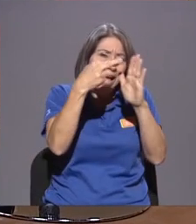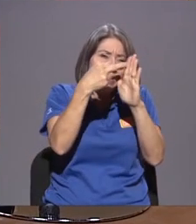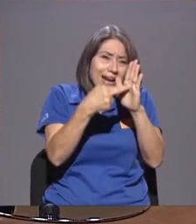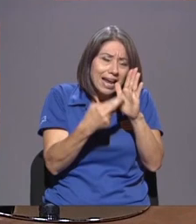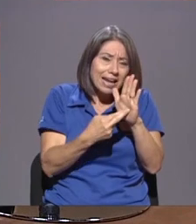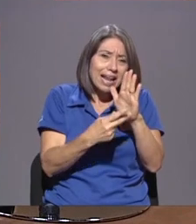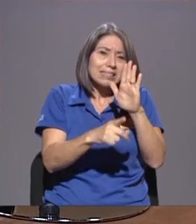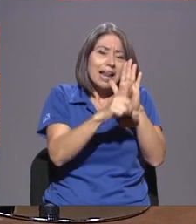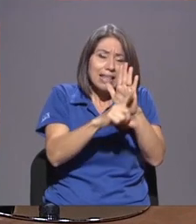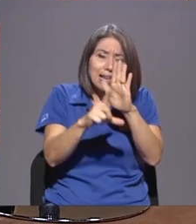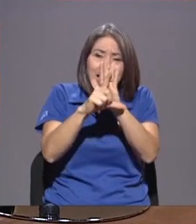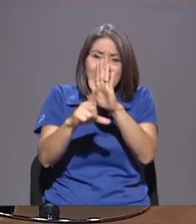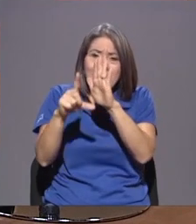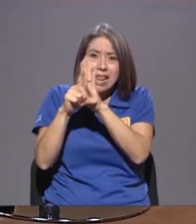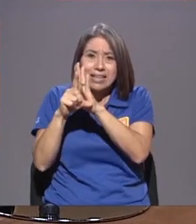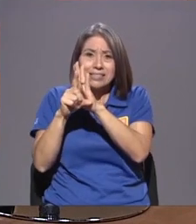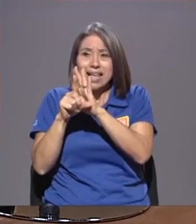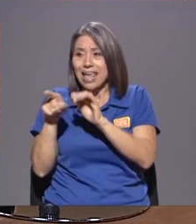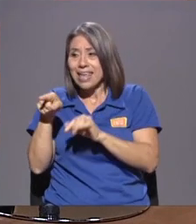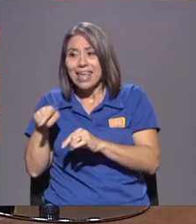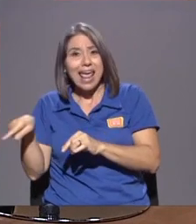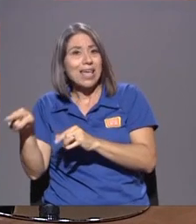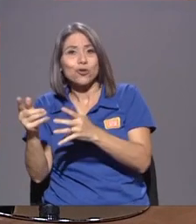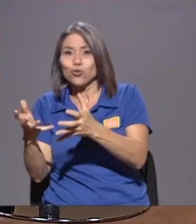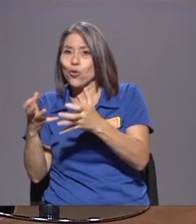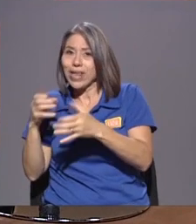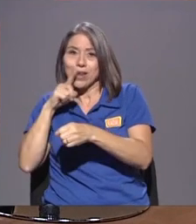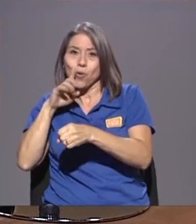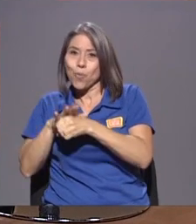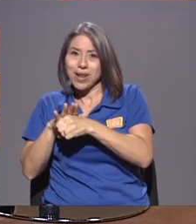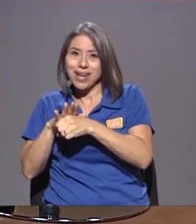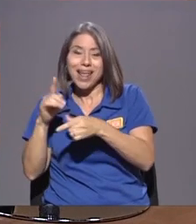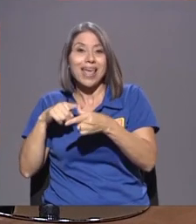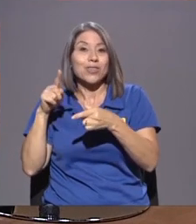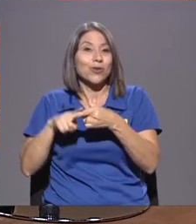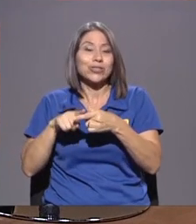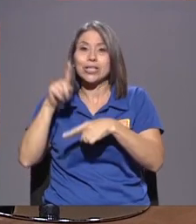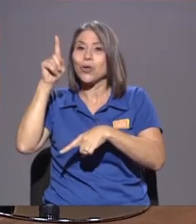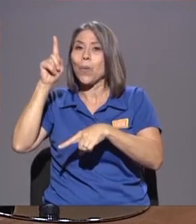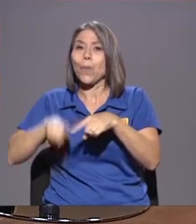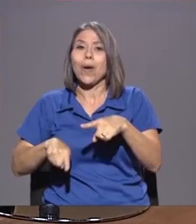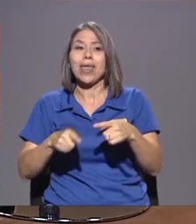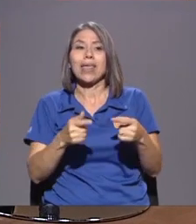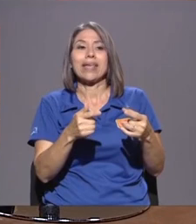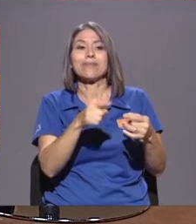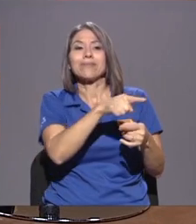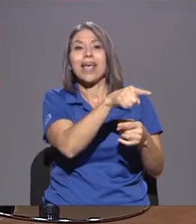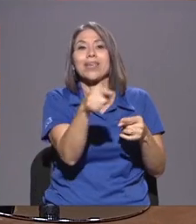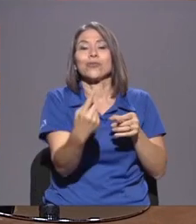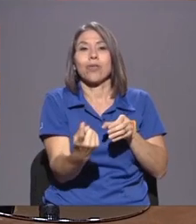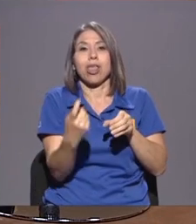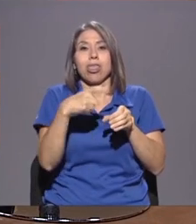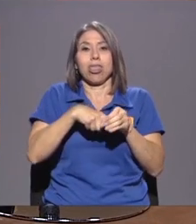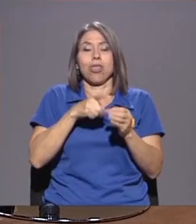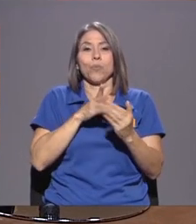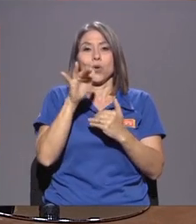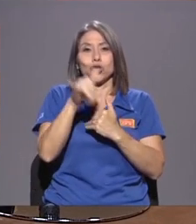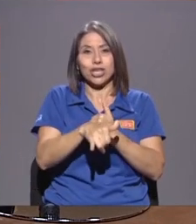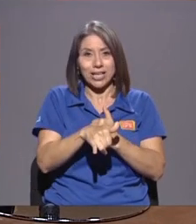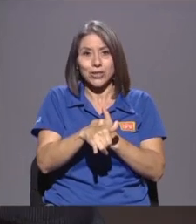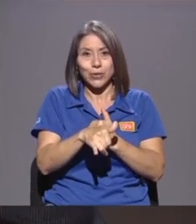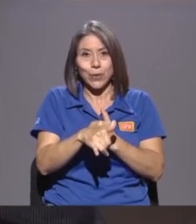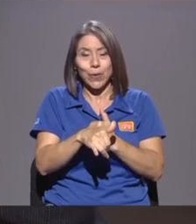Que Ellos No Quieren Cumplir Y Por Lo Tanto No Pueden A Ser Parte De Un Proyecto Que